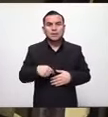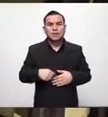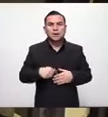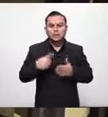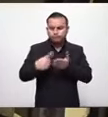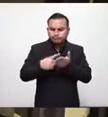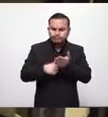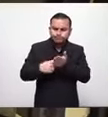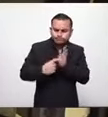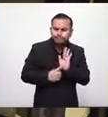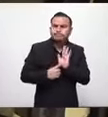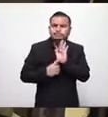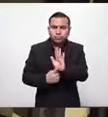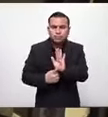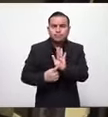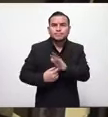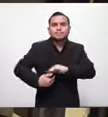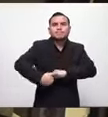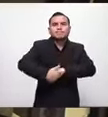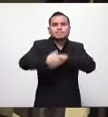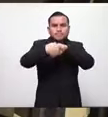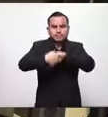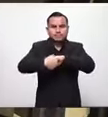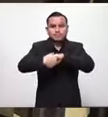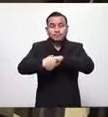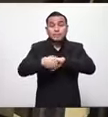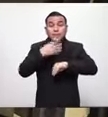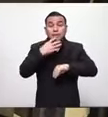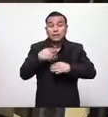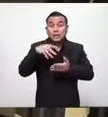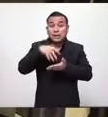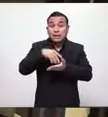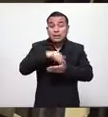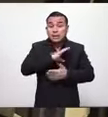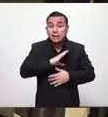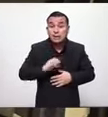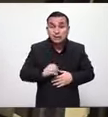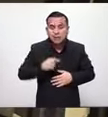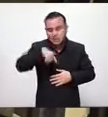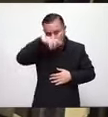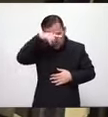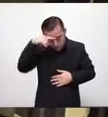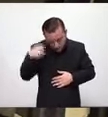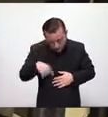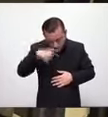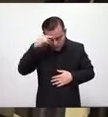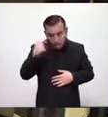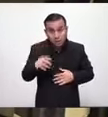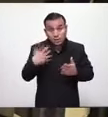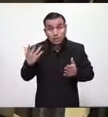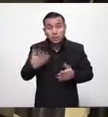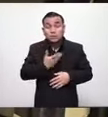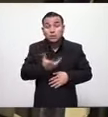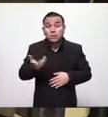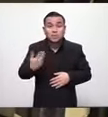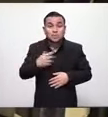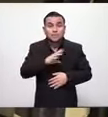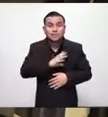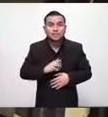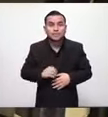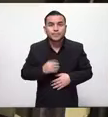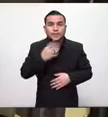representación de él y de nuestro país principalmente trabajando aquí por nuestro país